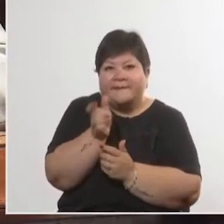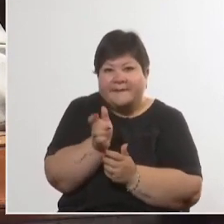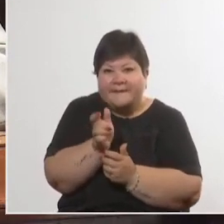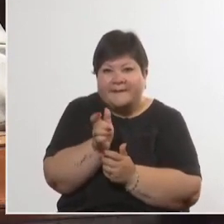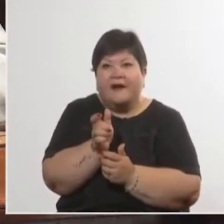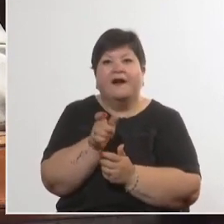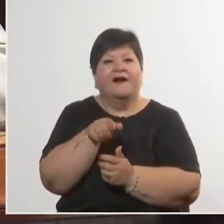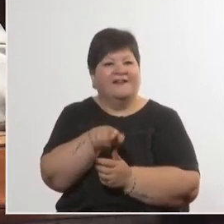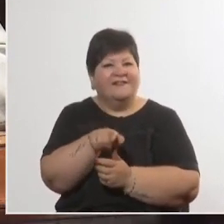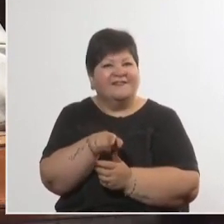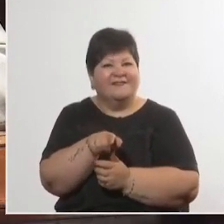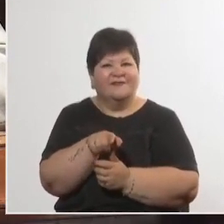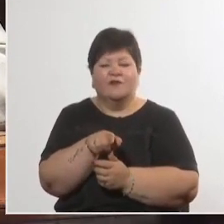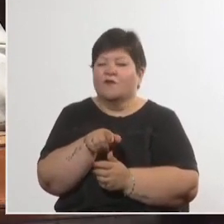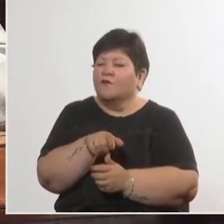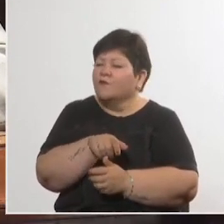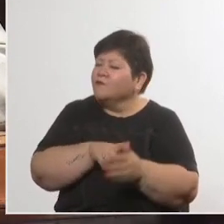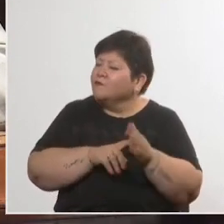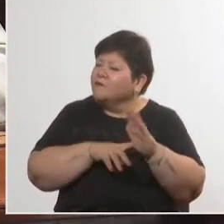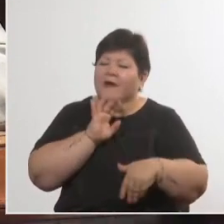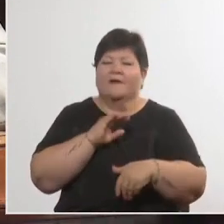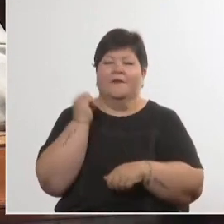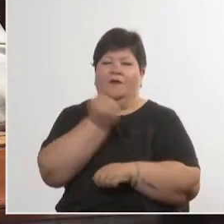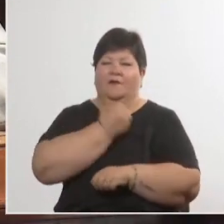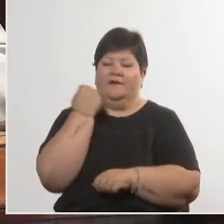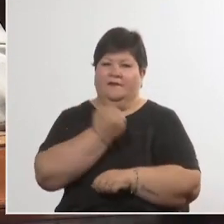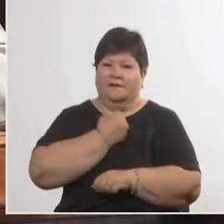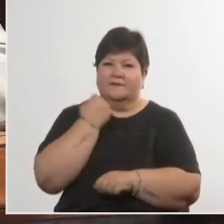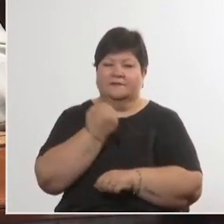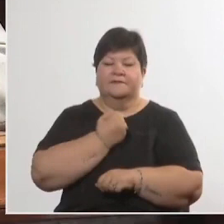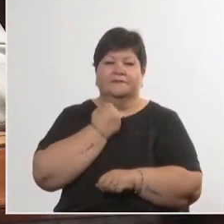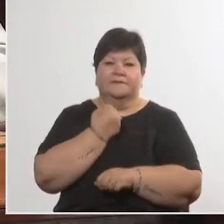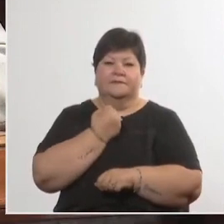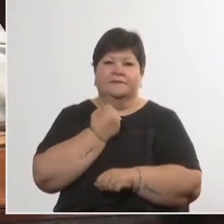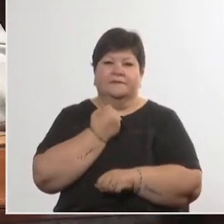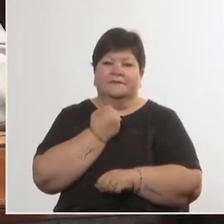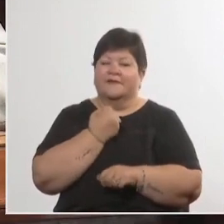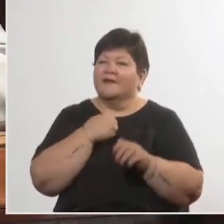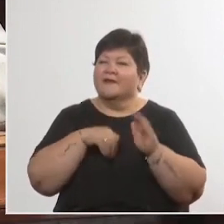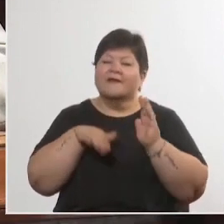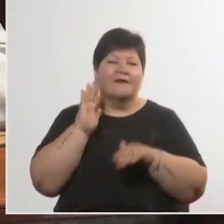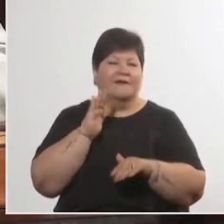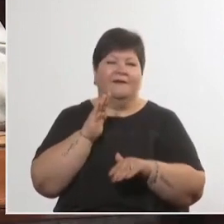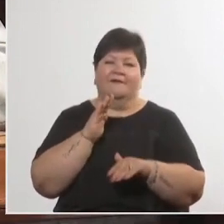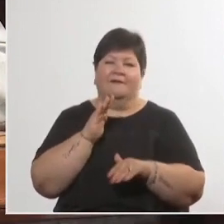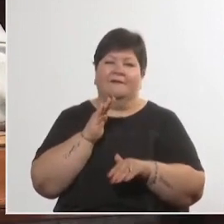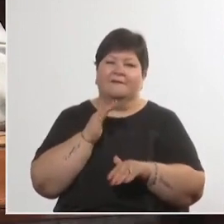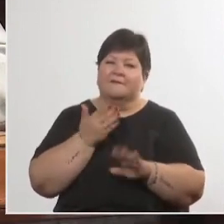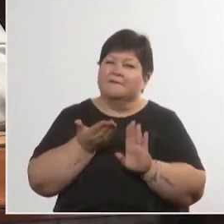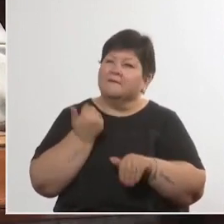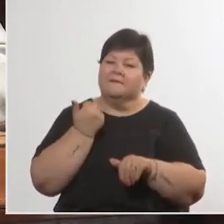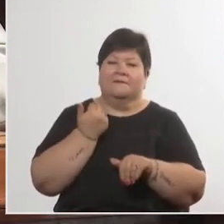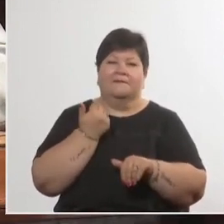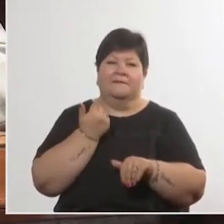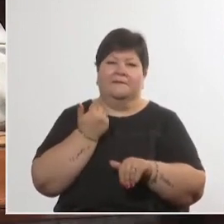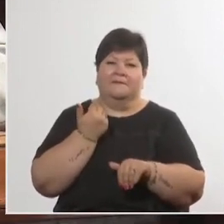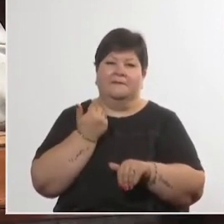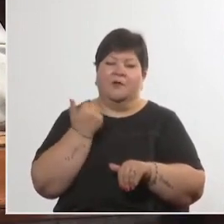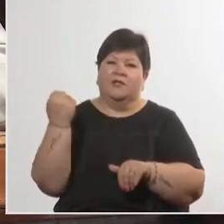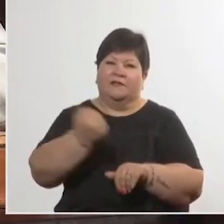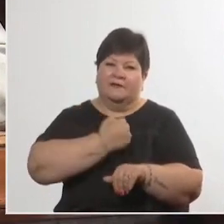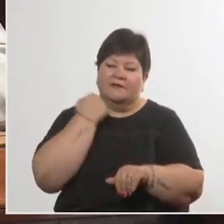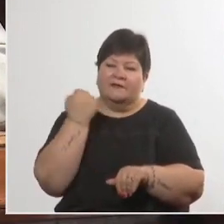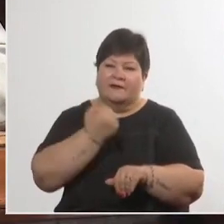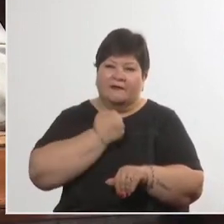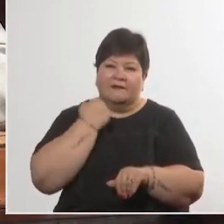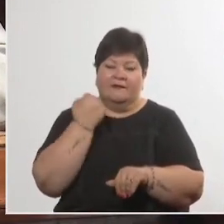vez más fuerza más fuerza más importancia tiene que ser cada vez más el punto de referencia para